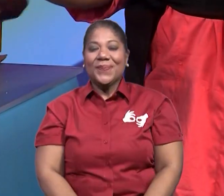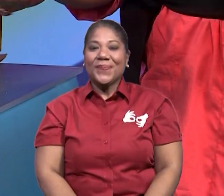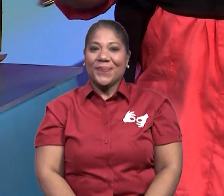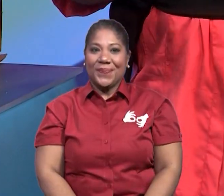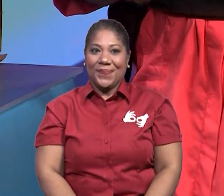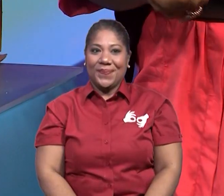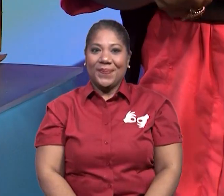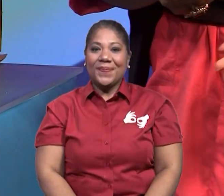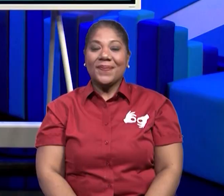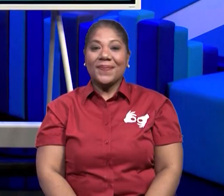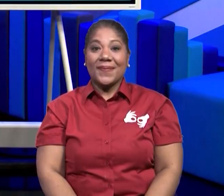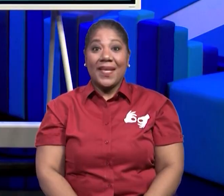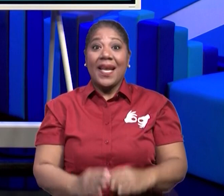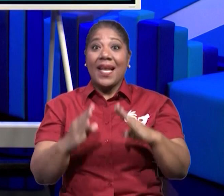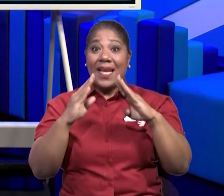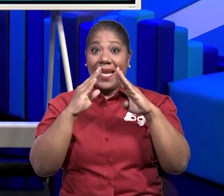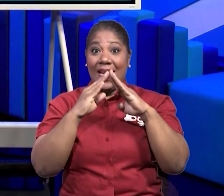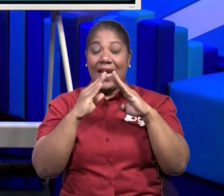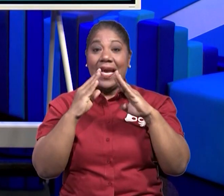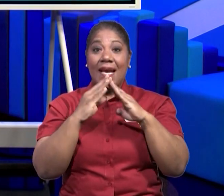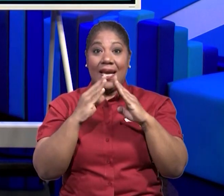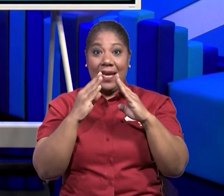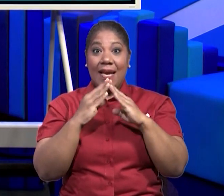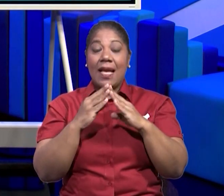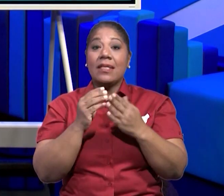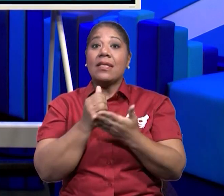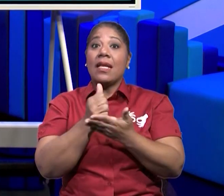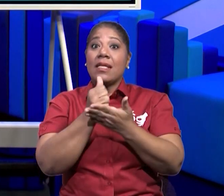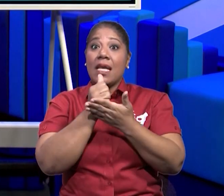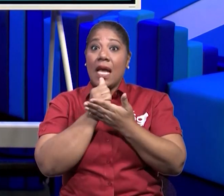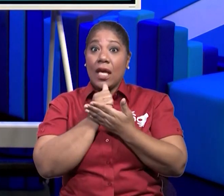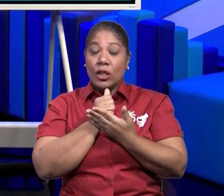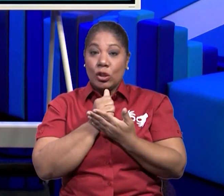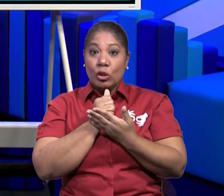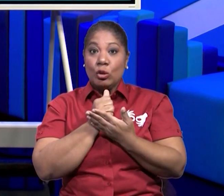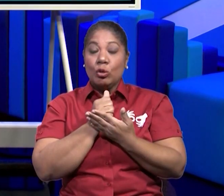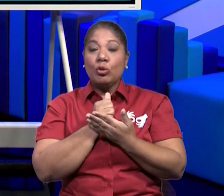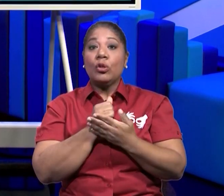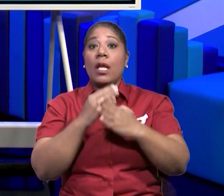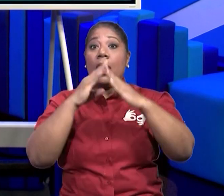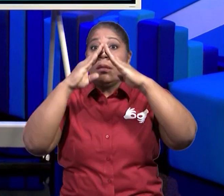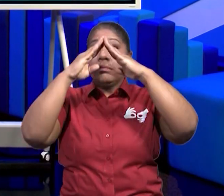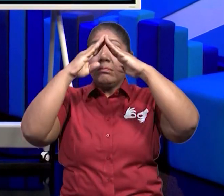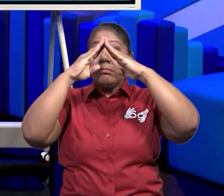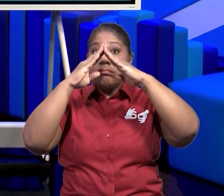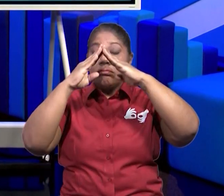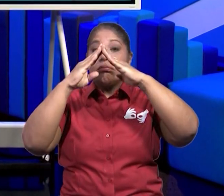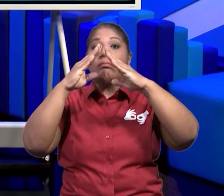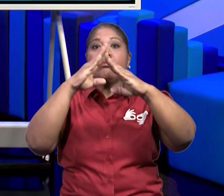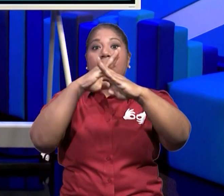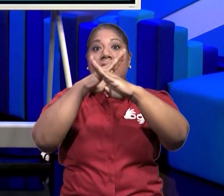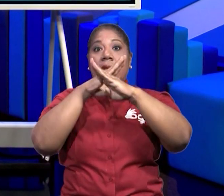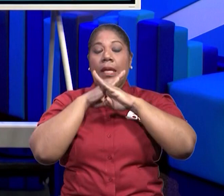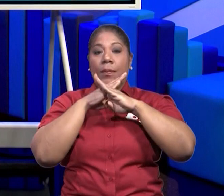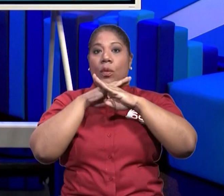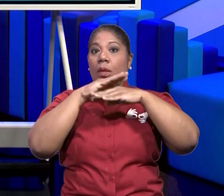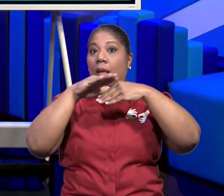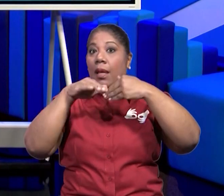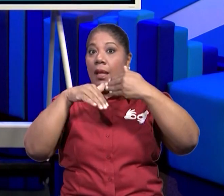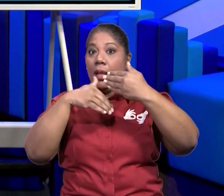Así que la vivienda nos ofrece habitaciones y nos protege de las inclemencias